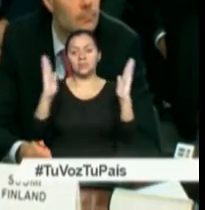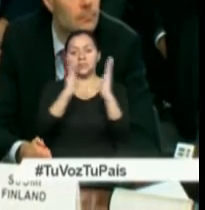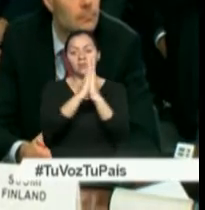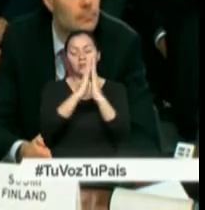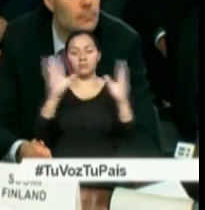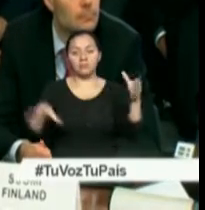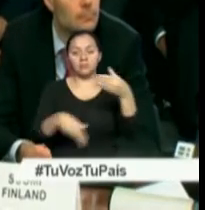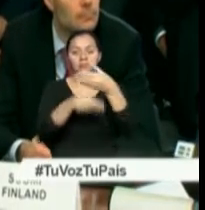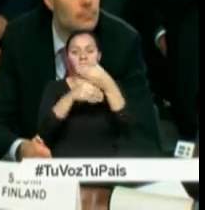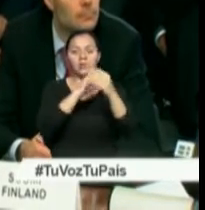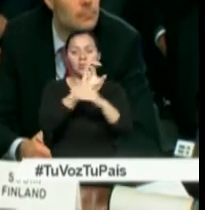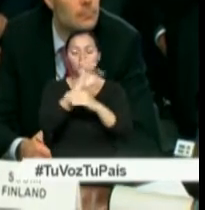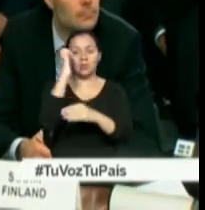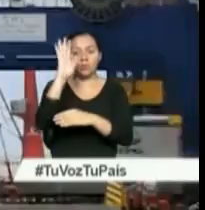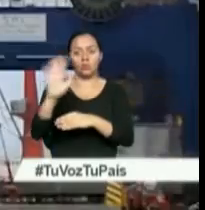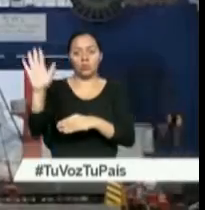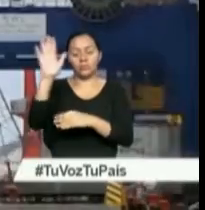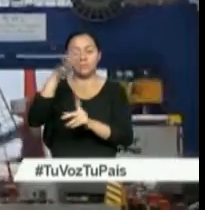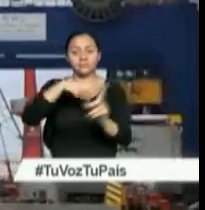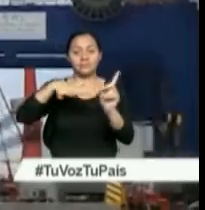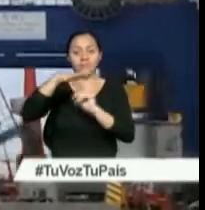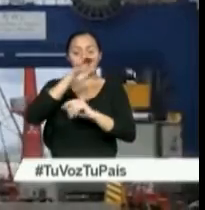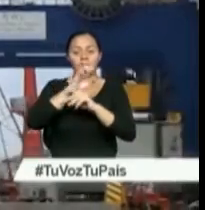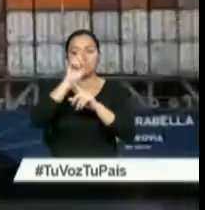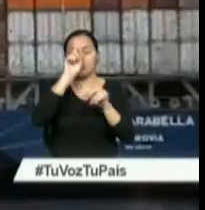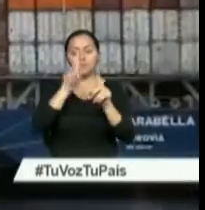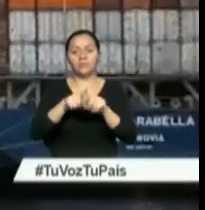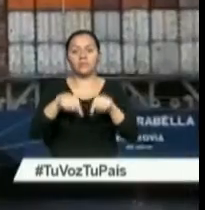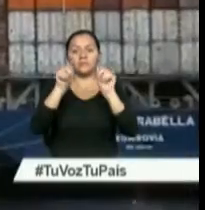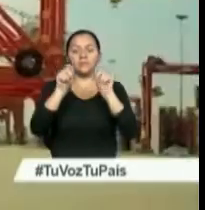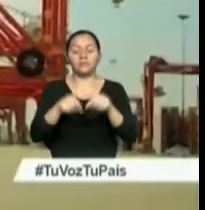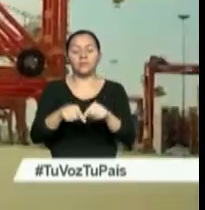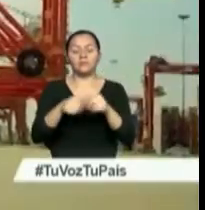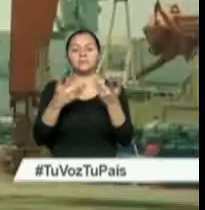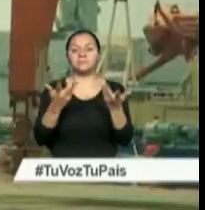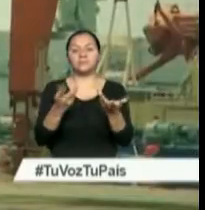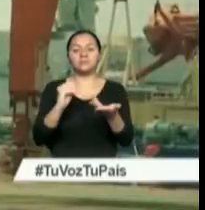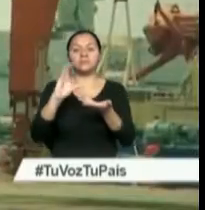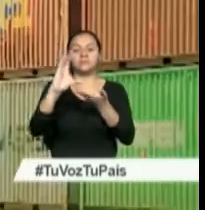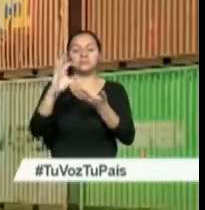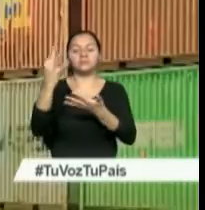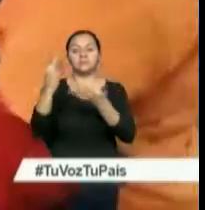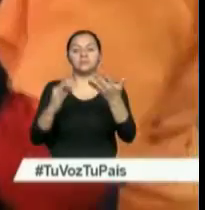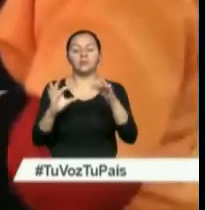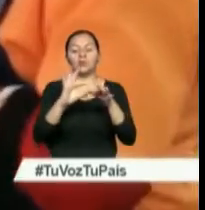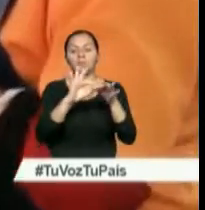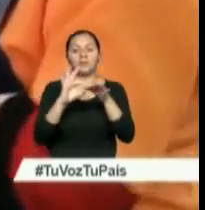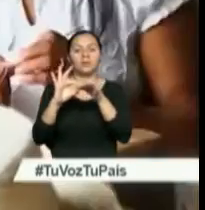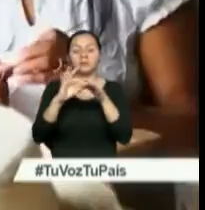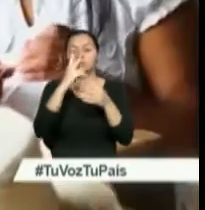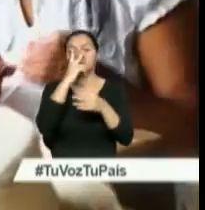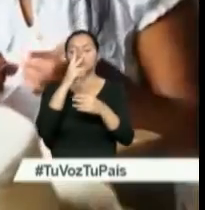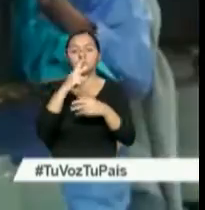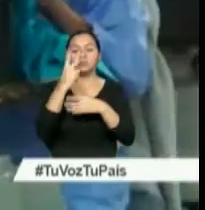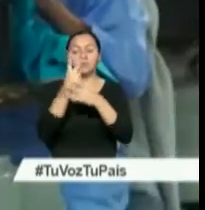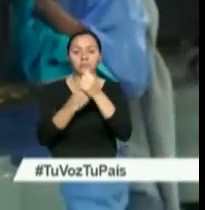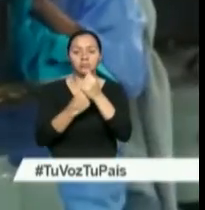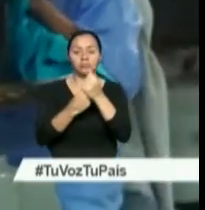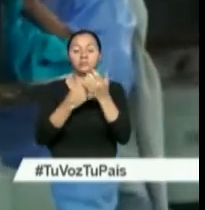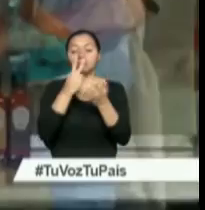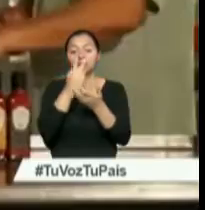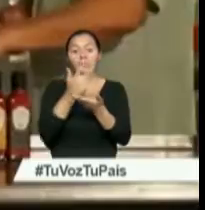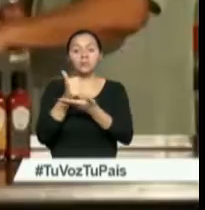Multipartes. En este contexto, Ecuador firmó un convenio definitivo de financiamiento y cooperación con este bloque de naciones, que